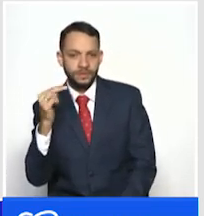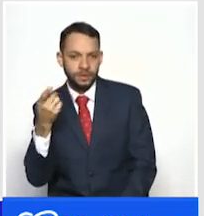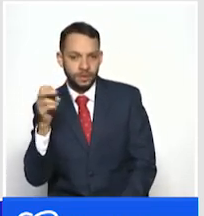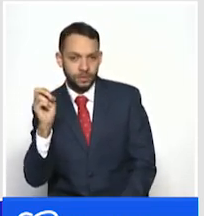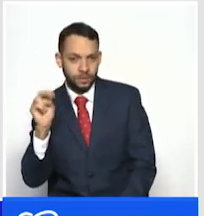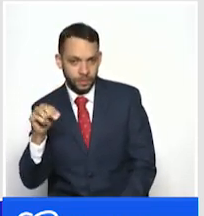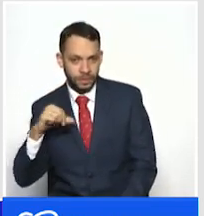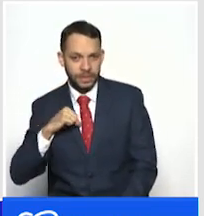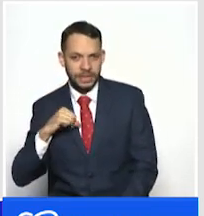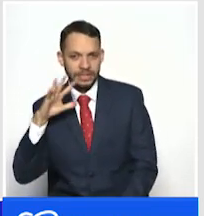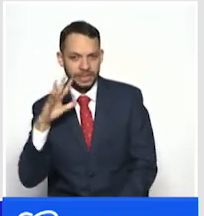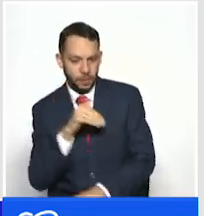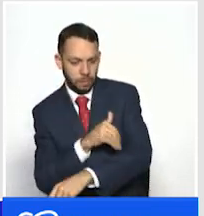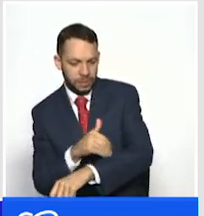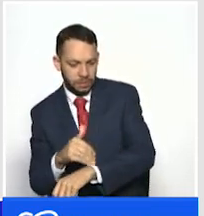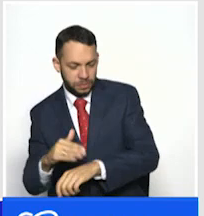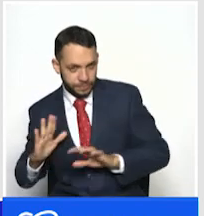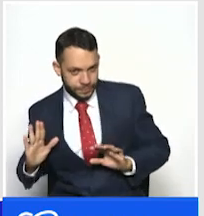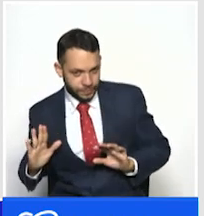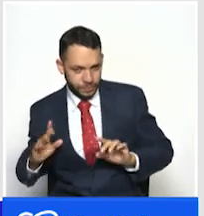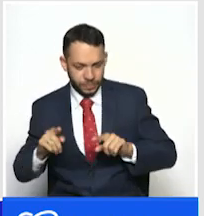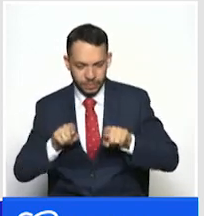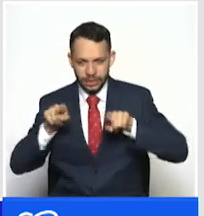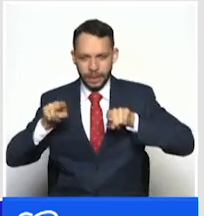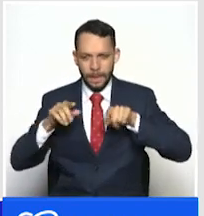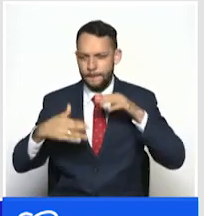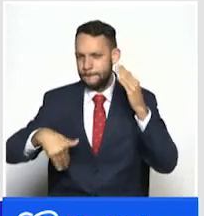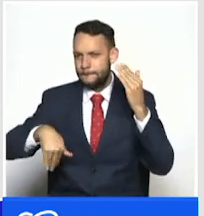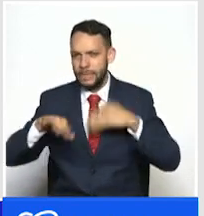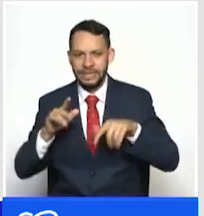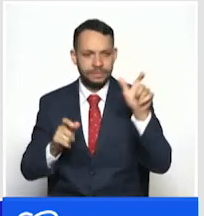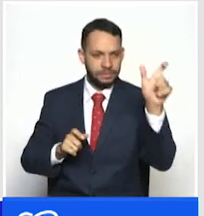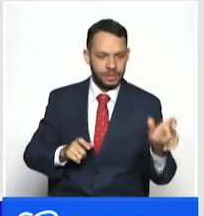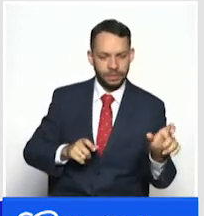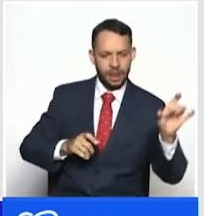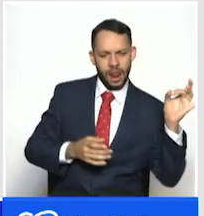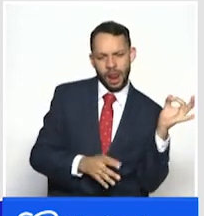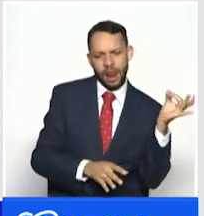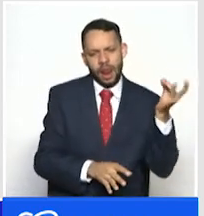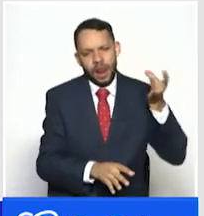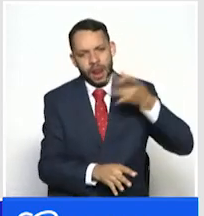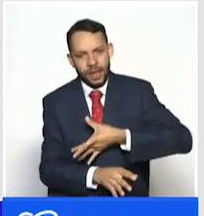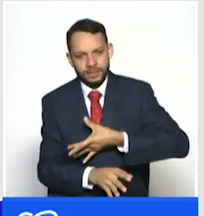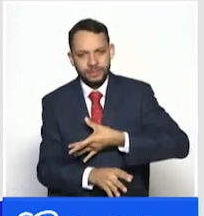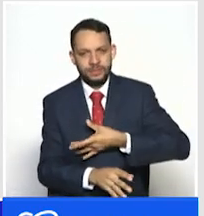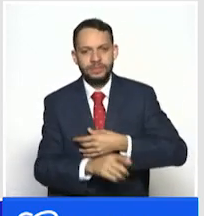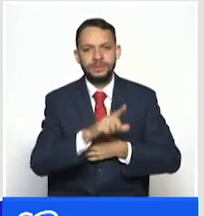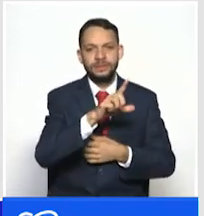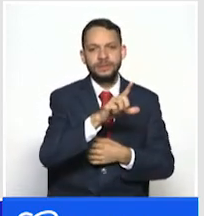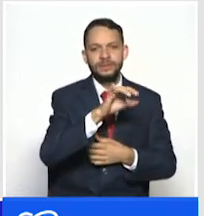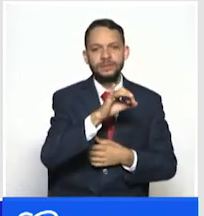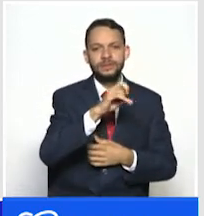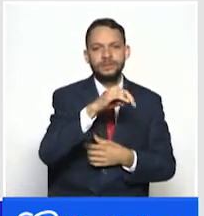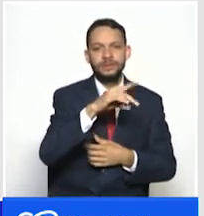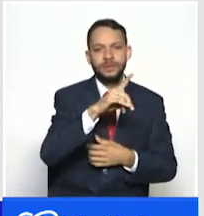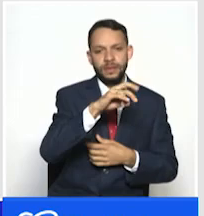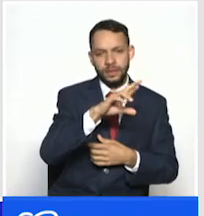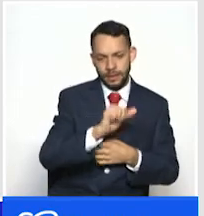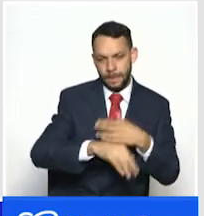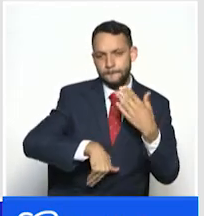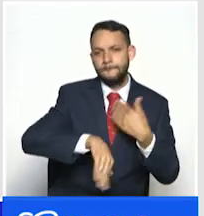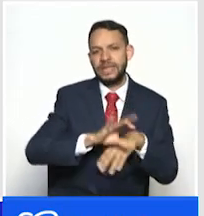millones lo que significa pues que el influencer del eje cafetero le lleva a una diferencia de 700 mil seguidores